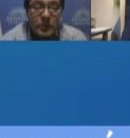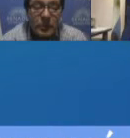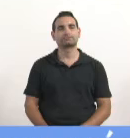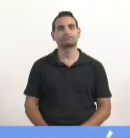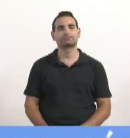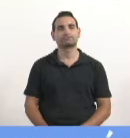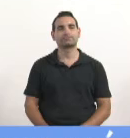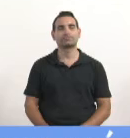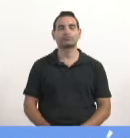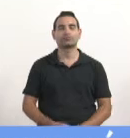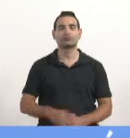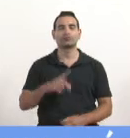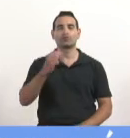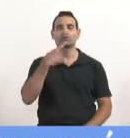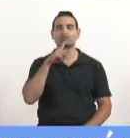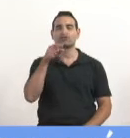Senador Costa, su voto.